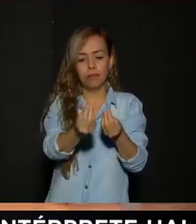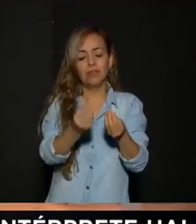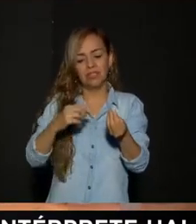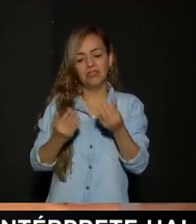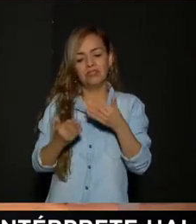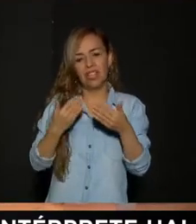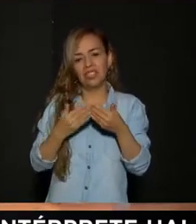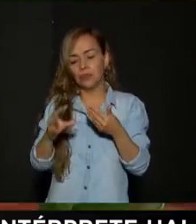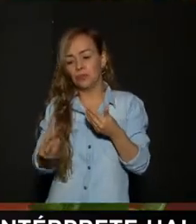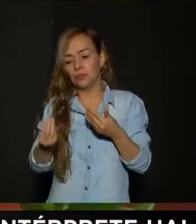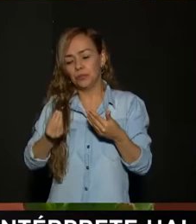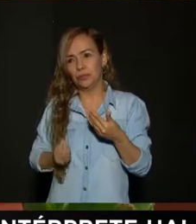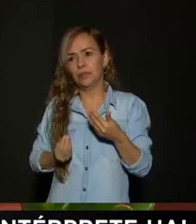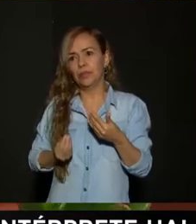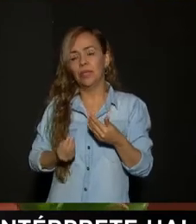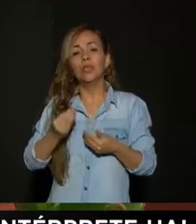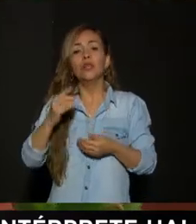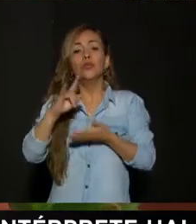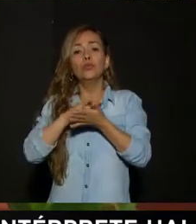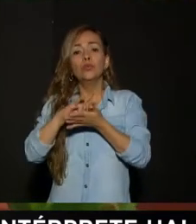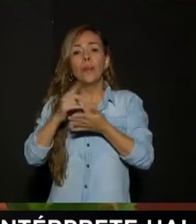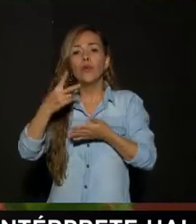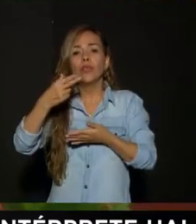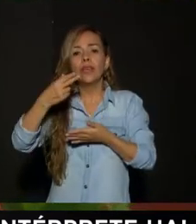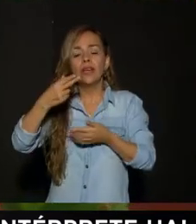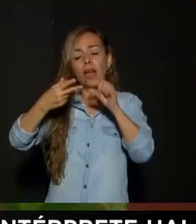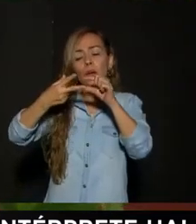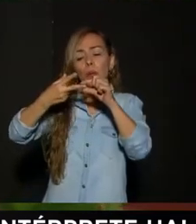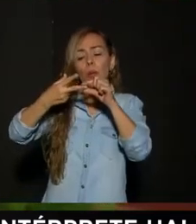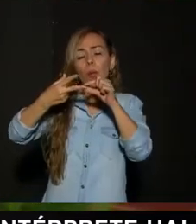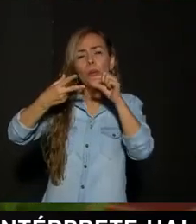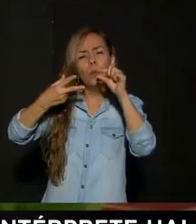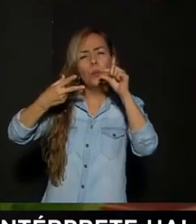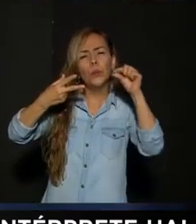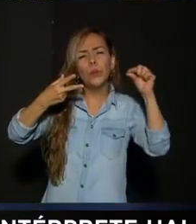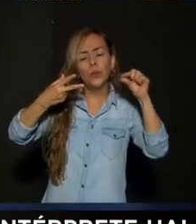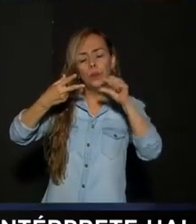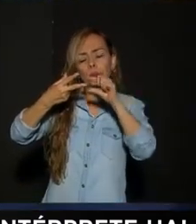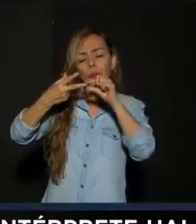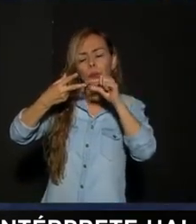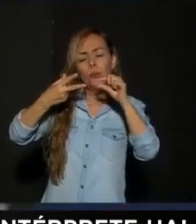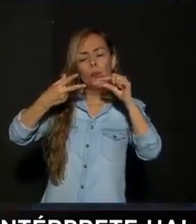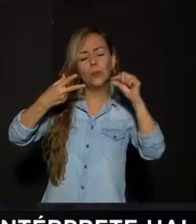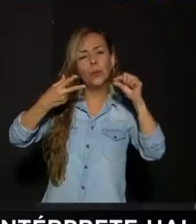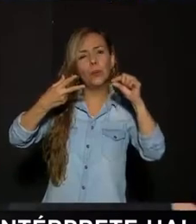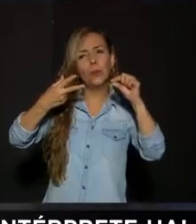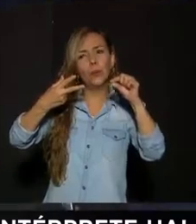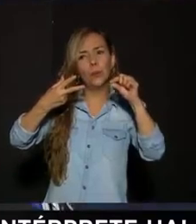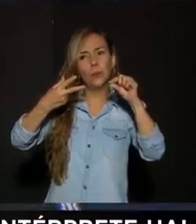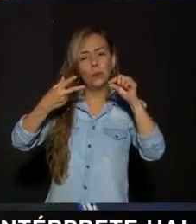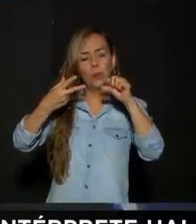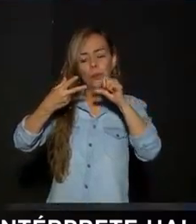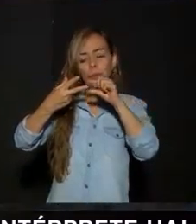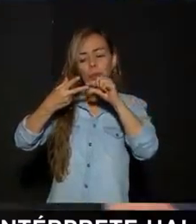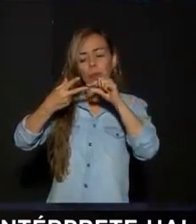Pues retirar Usamos una tijera Que sea de punta Delgadita Esta tijera Pues acá En el final Tiene como